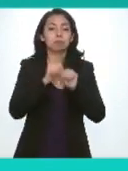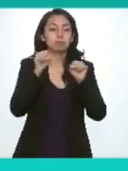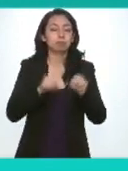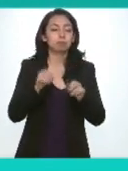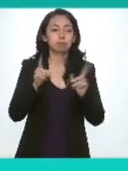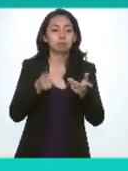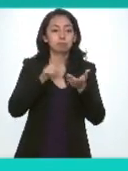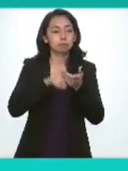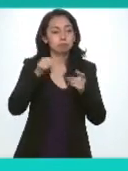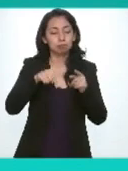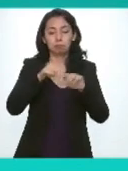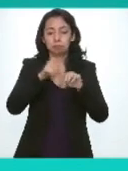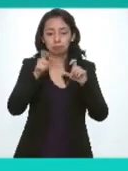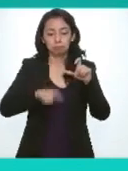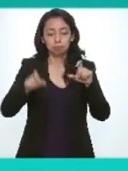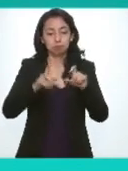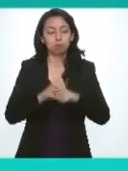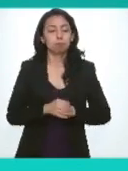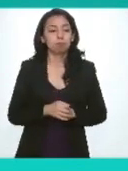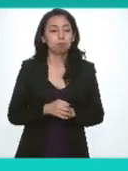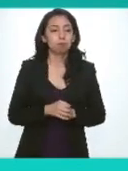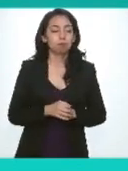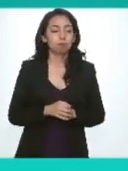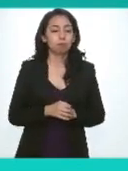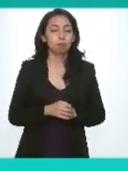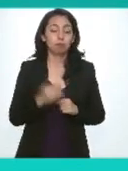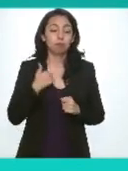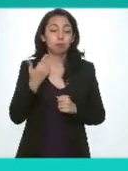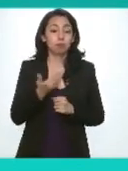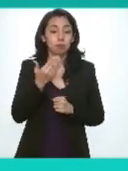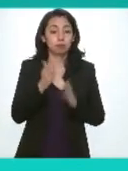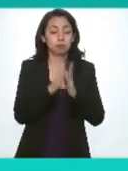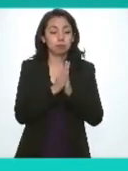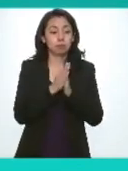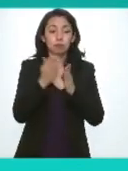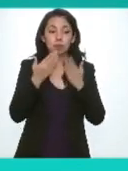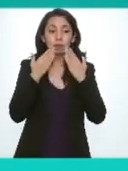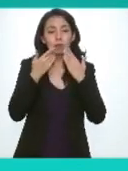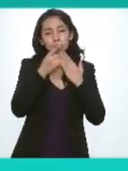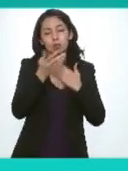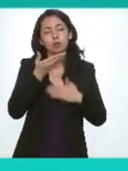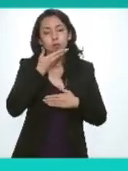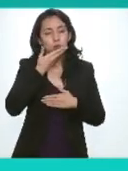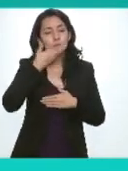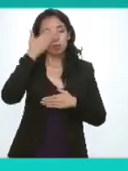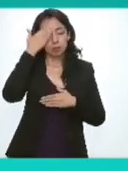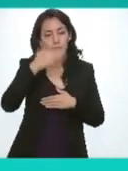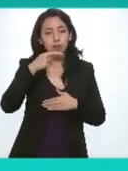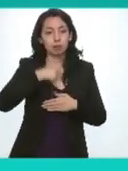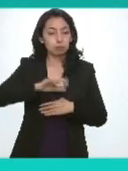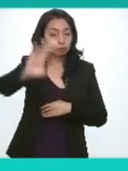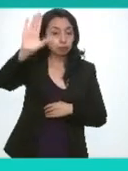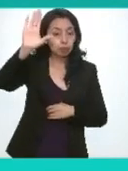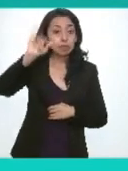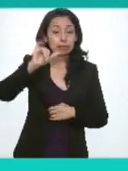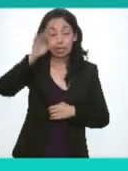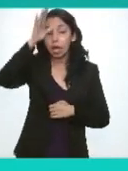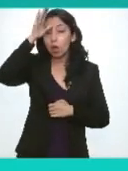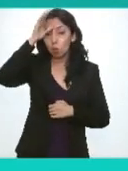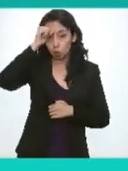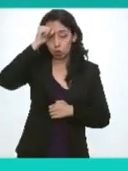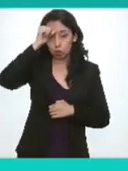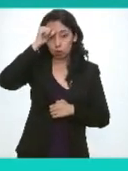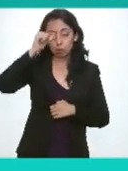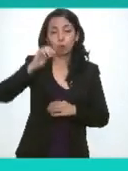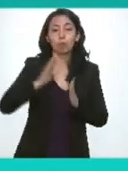de las instancias integrantes de este sistema por lo cual les solicito doblemente que se manifiesten de la forma acostumbrada levantando la mano los que estén